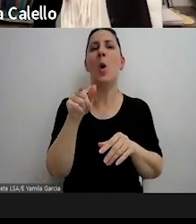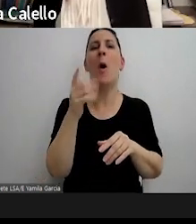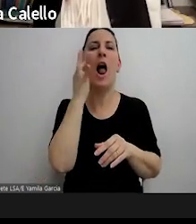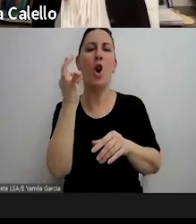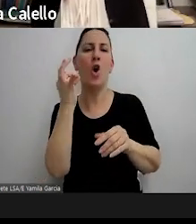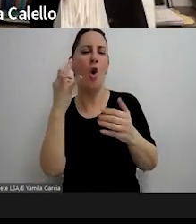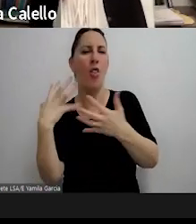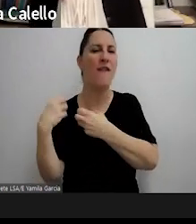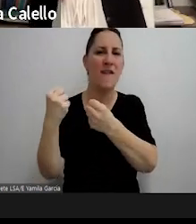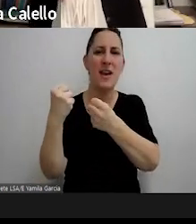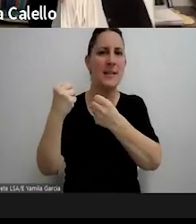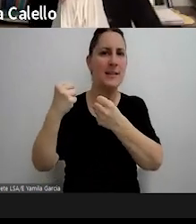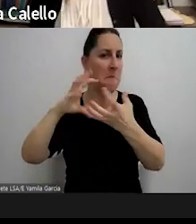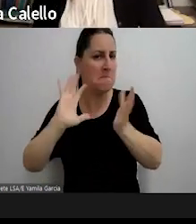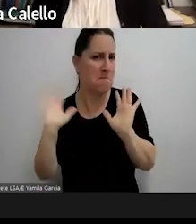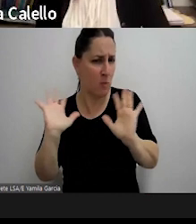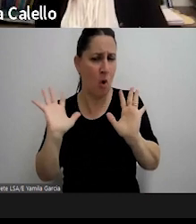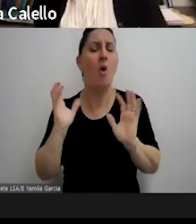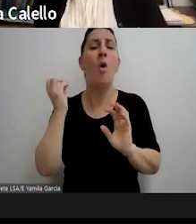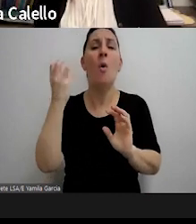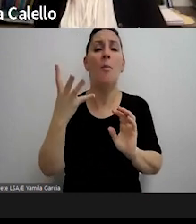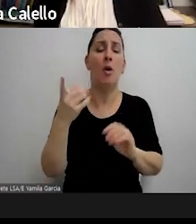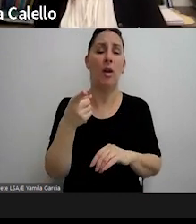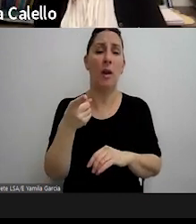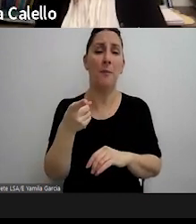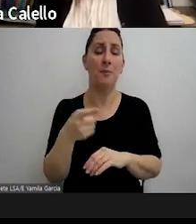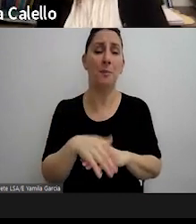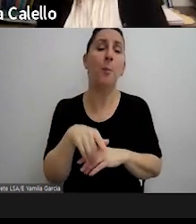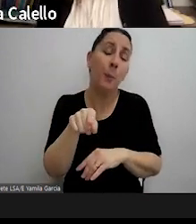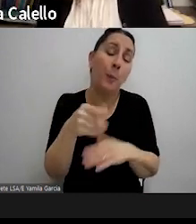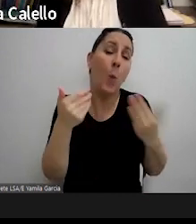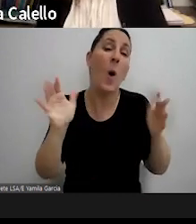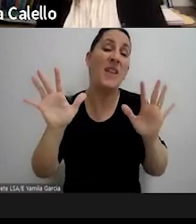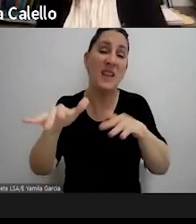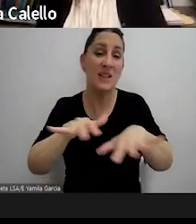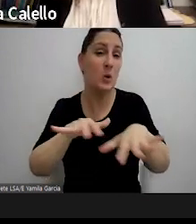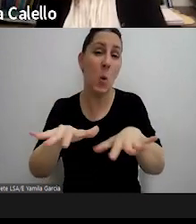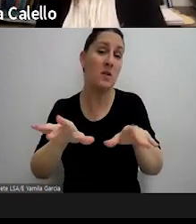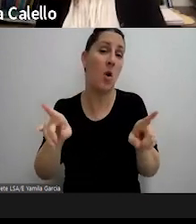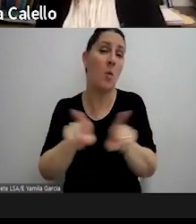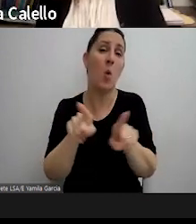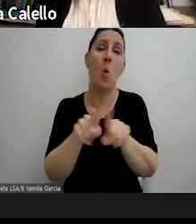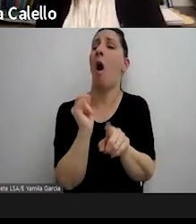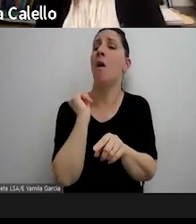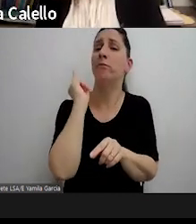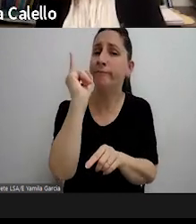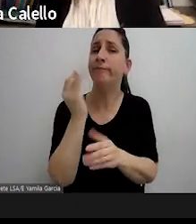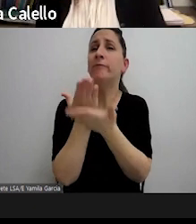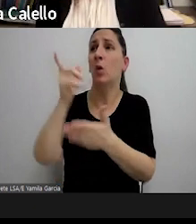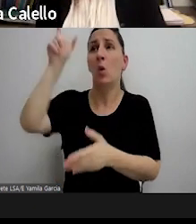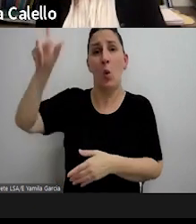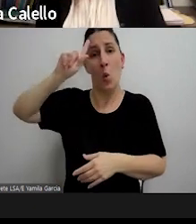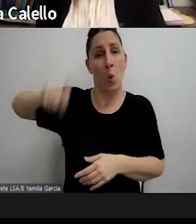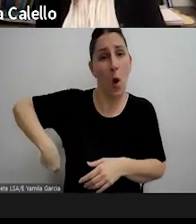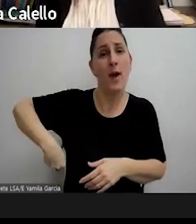porque en definitiva esto podría ocurrir con cualquier pronunciamiento que el juez haga